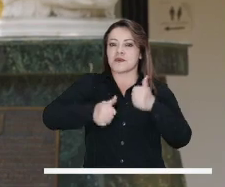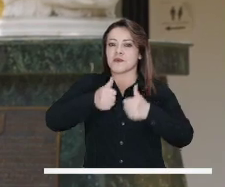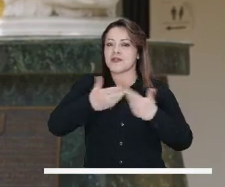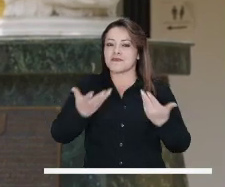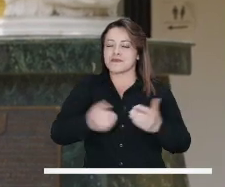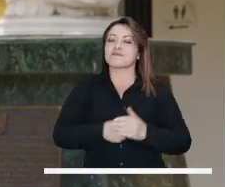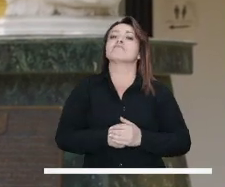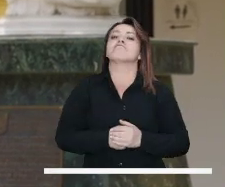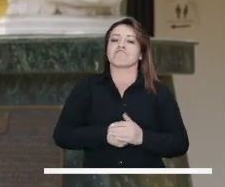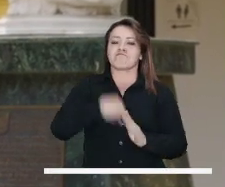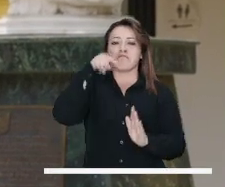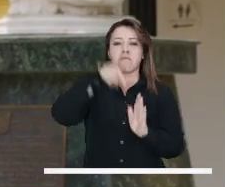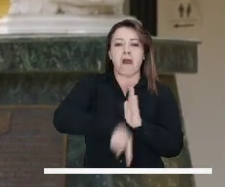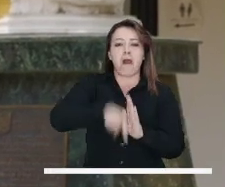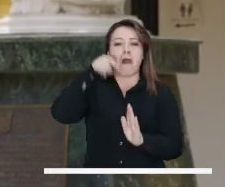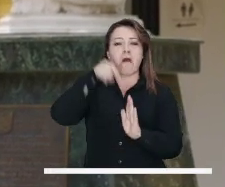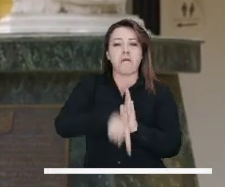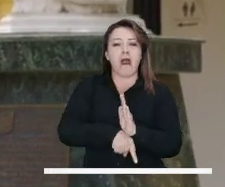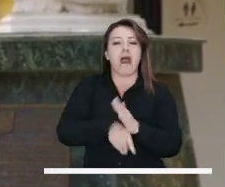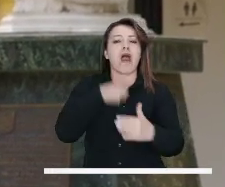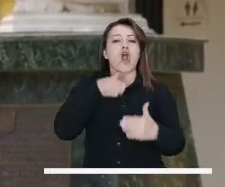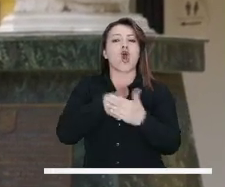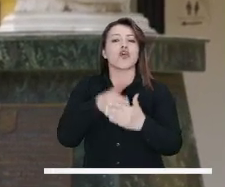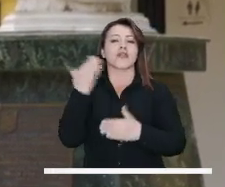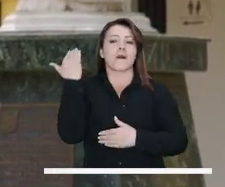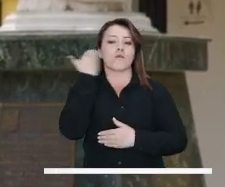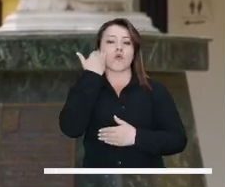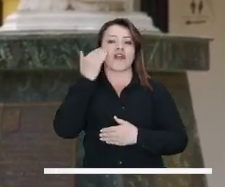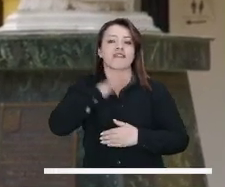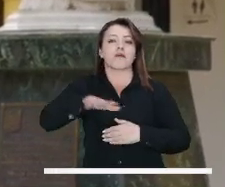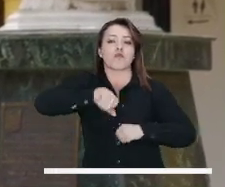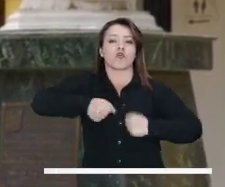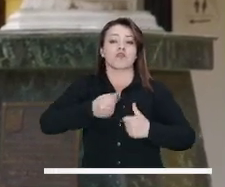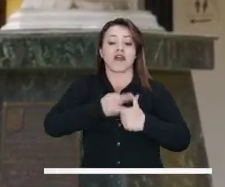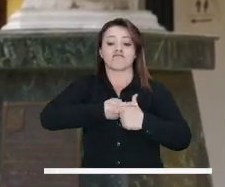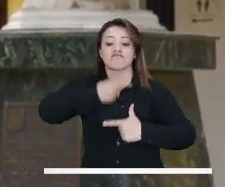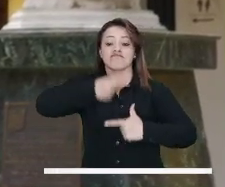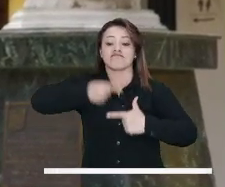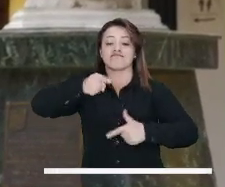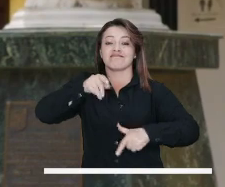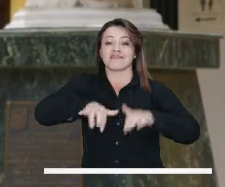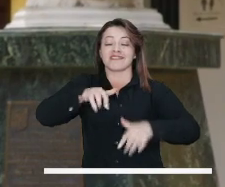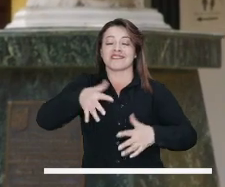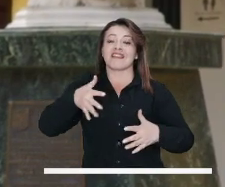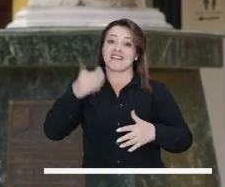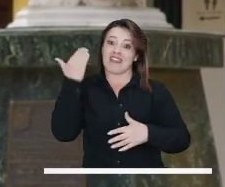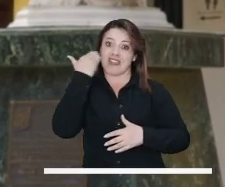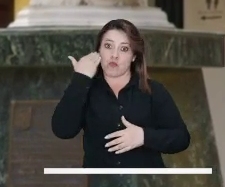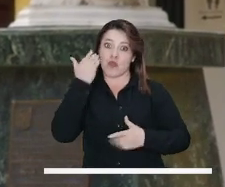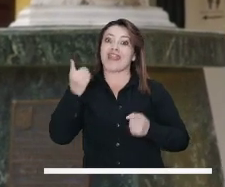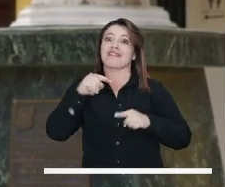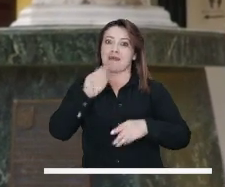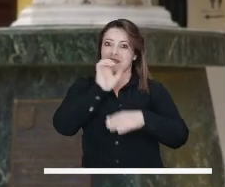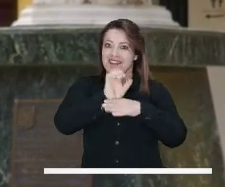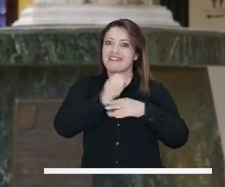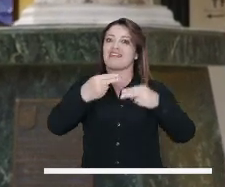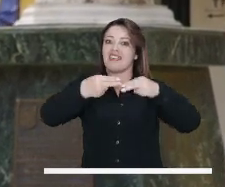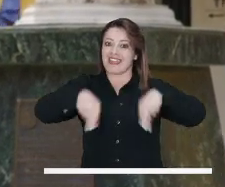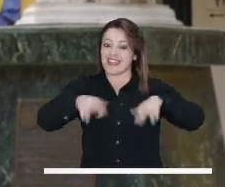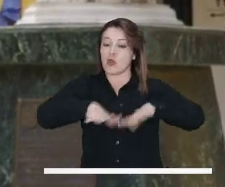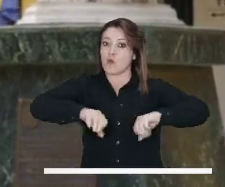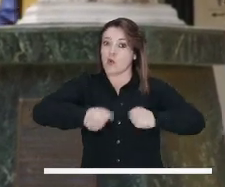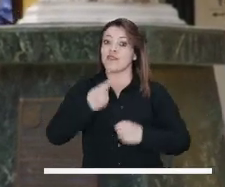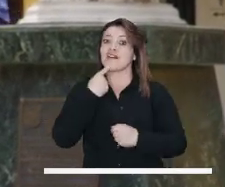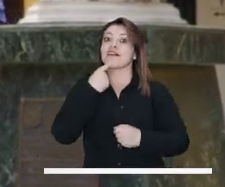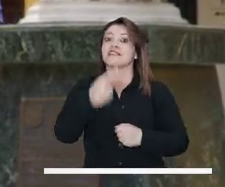en nuestro día a día. Hoy en nuestro programa estaremos hablando de los feminicidios en la ciudad. Según cifras de la Secretaría de la Mujer, también